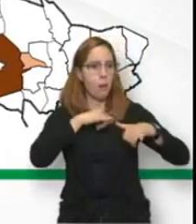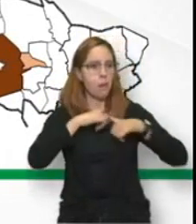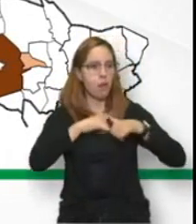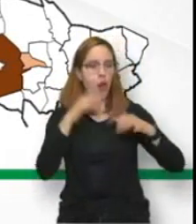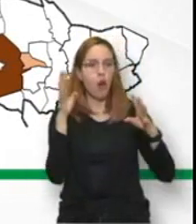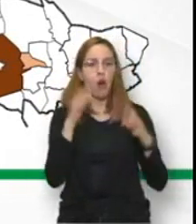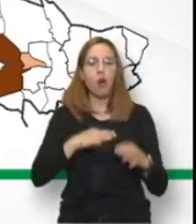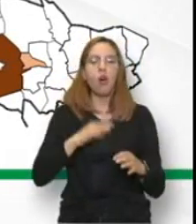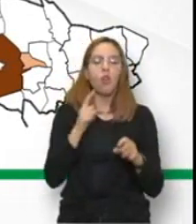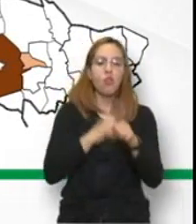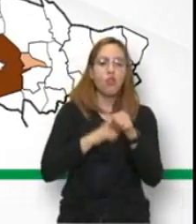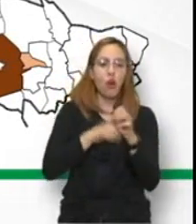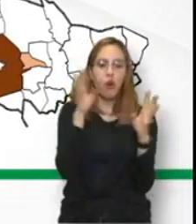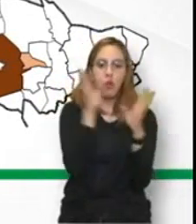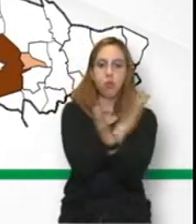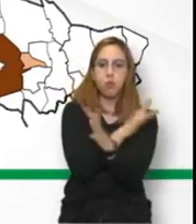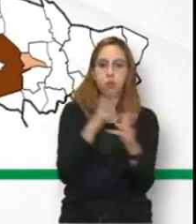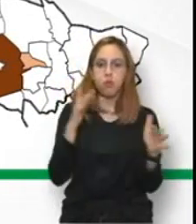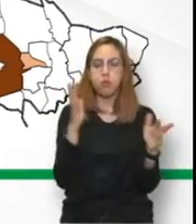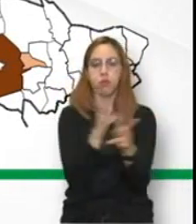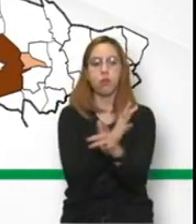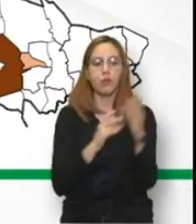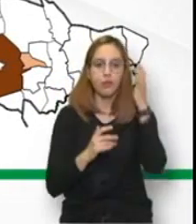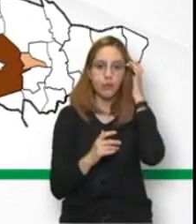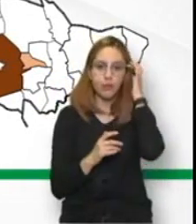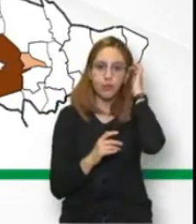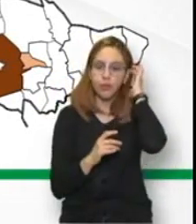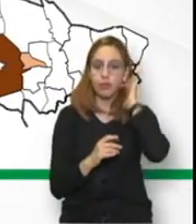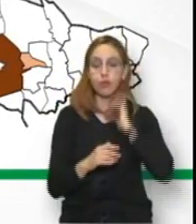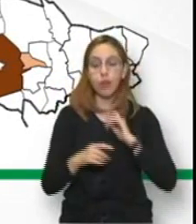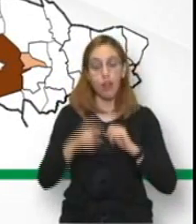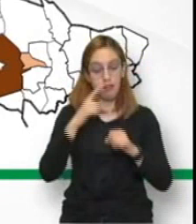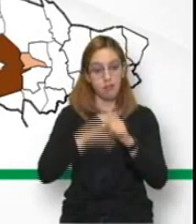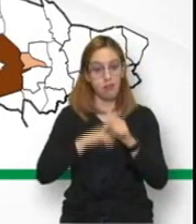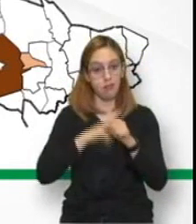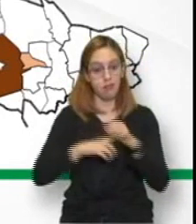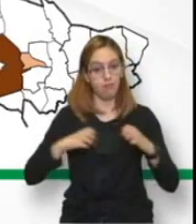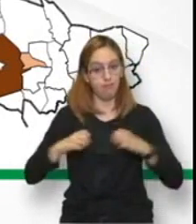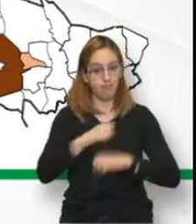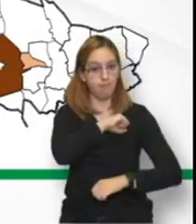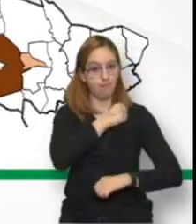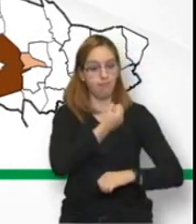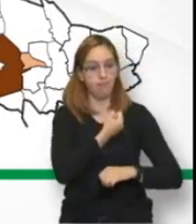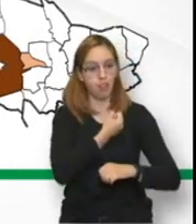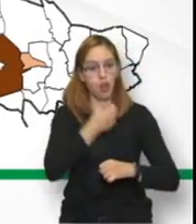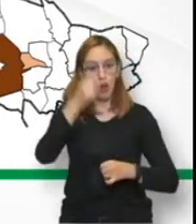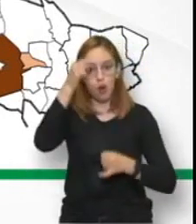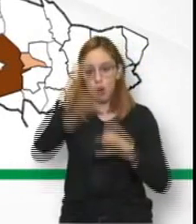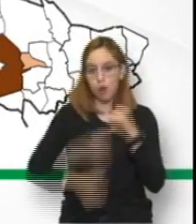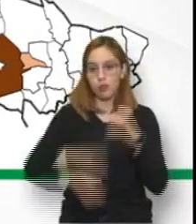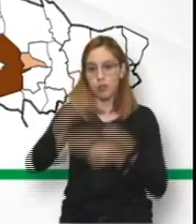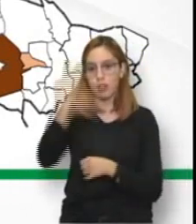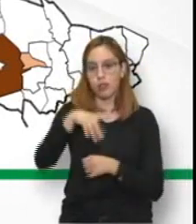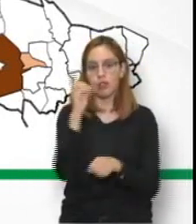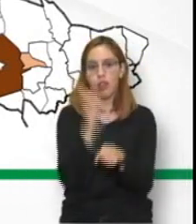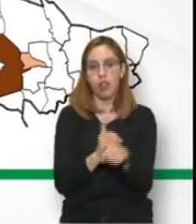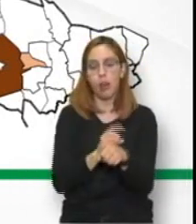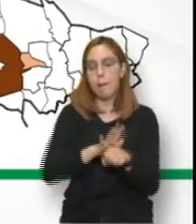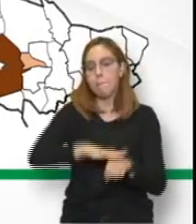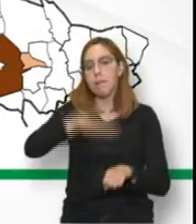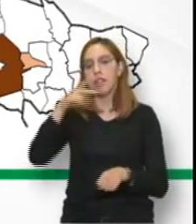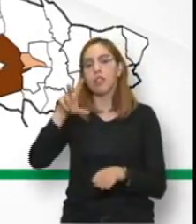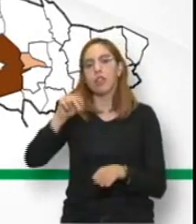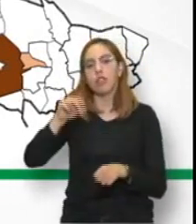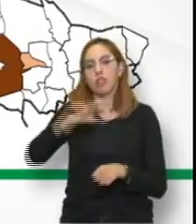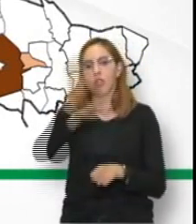enfermedad sobre todo si tomamos en cuenta de la enfermedad activa que es la que se ha dado en los últimos 14 días más del 80 por ciento de